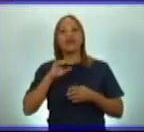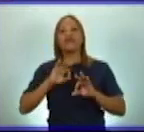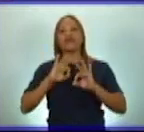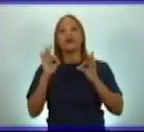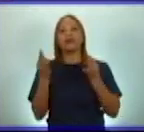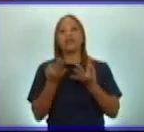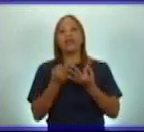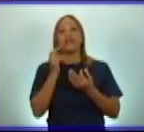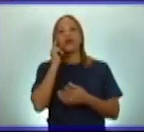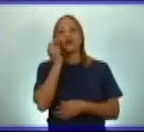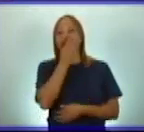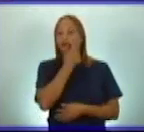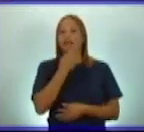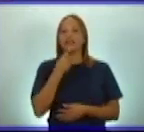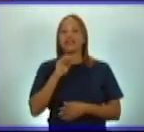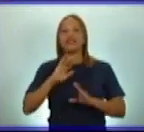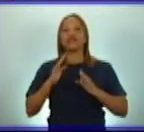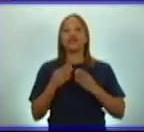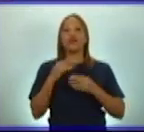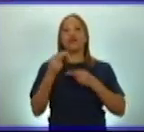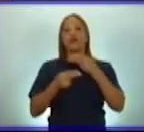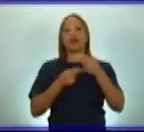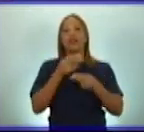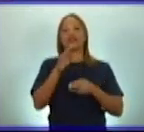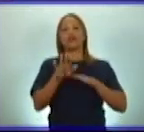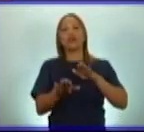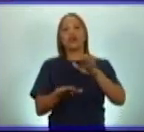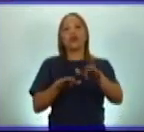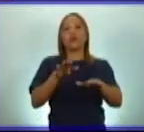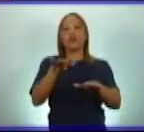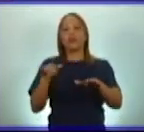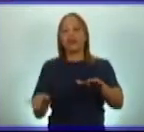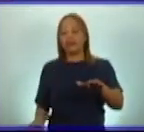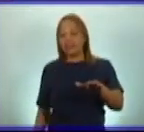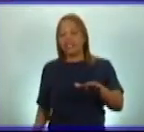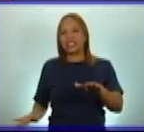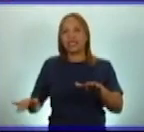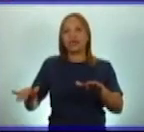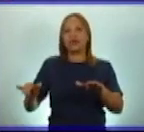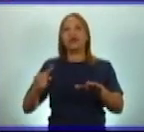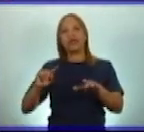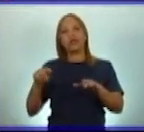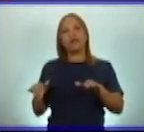pasos, hasta convertirse en adolescente.